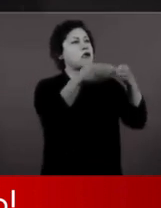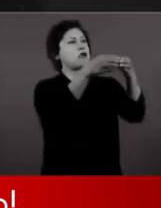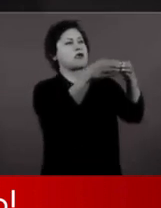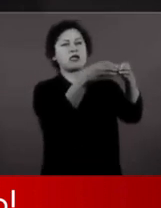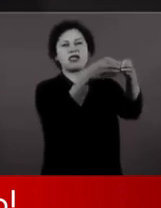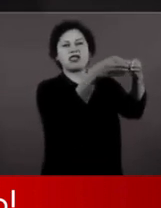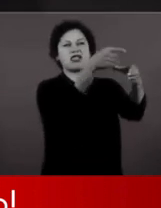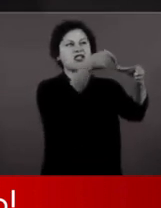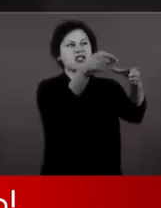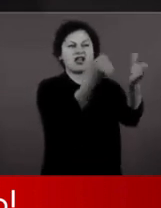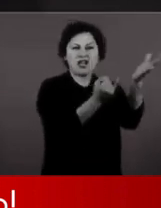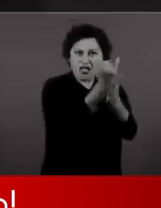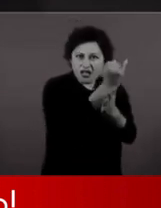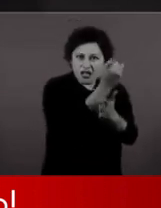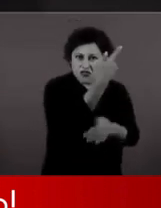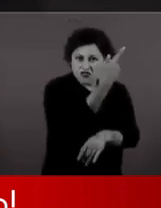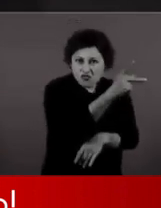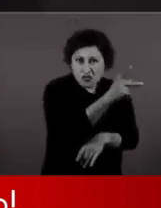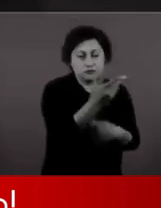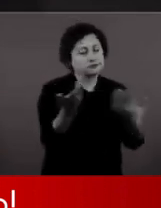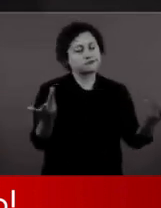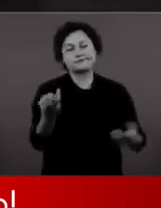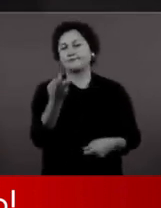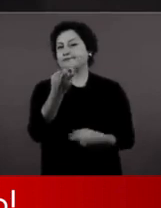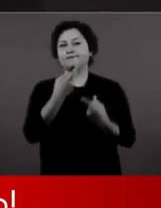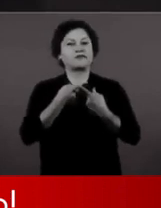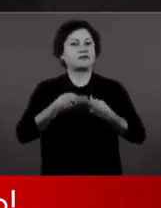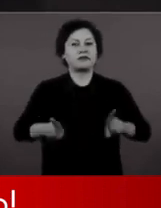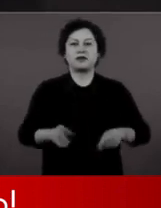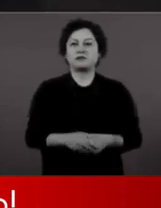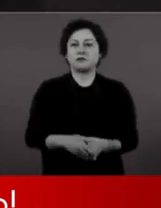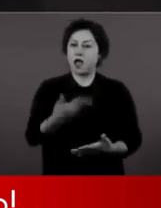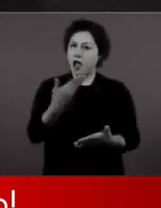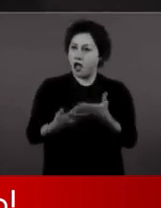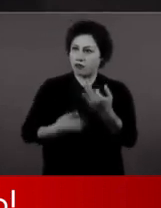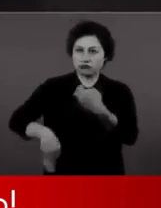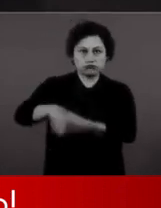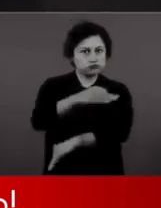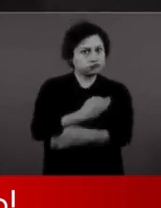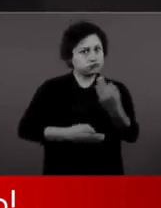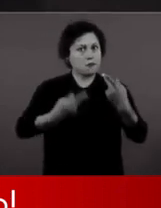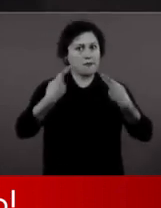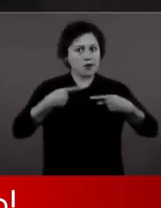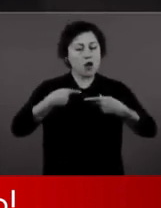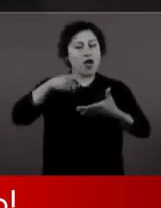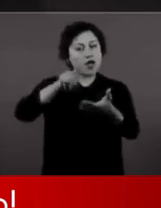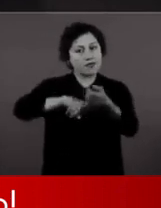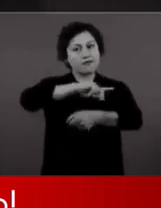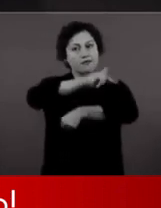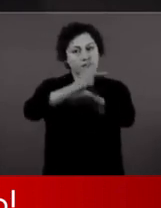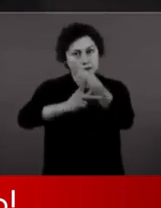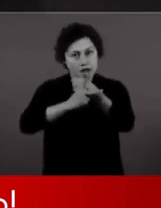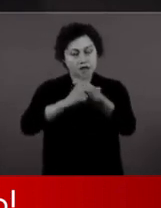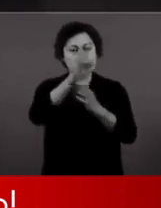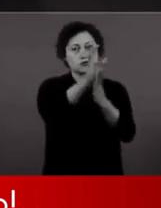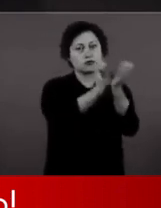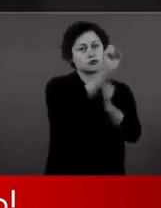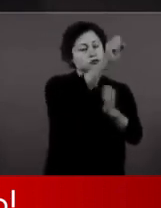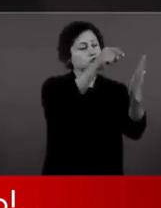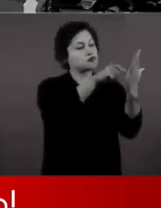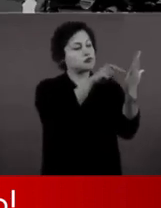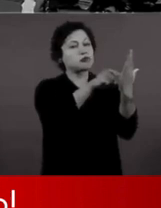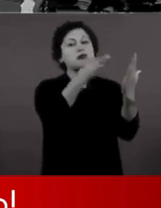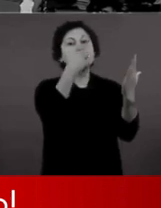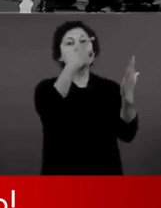todos, cada ciudadano de acuerdo a la Constitución tiene